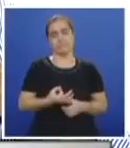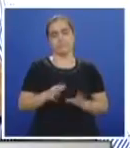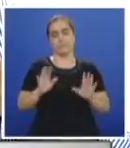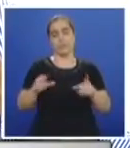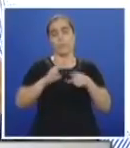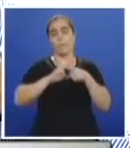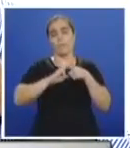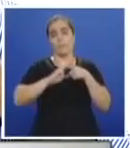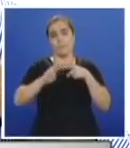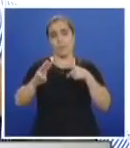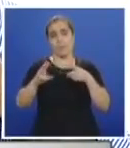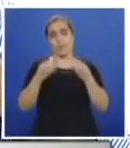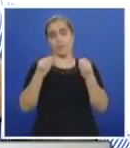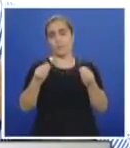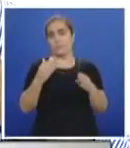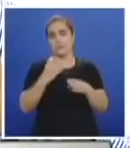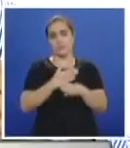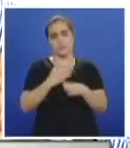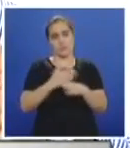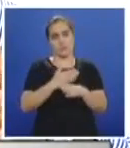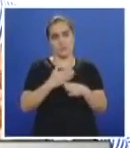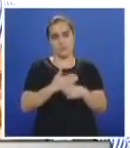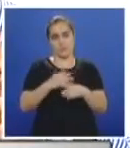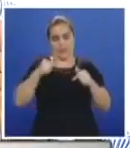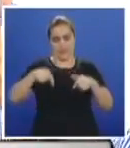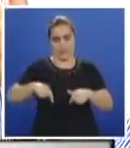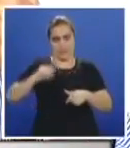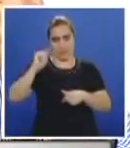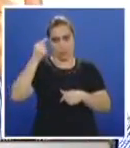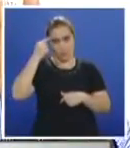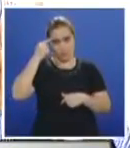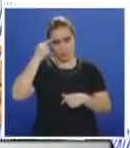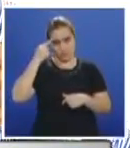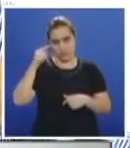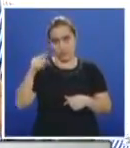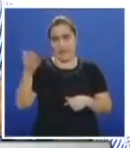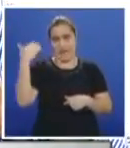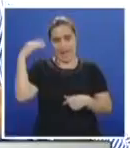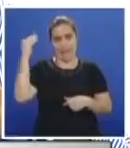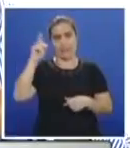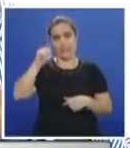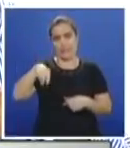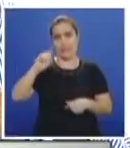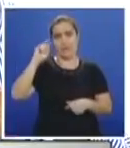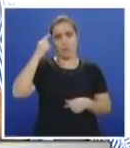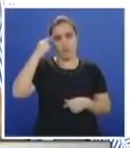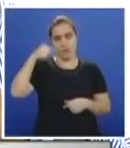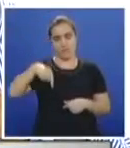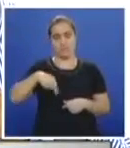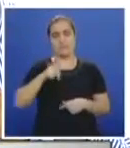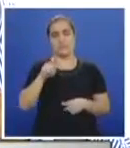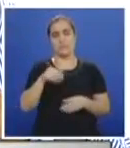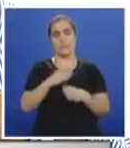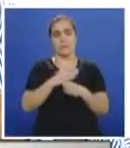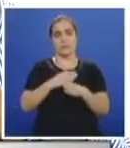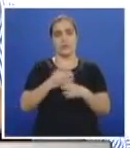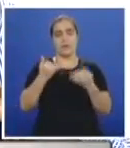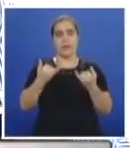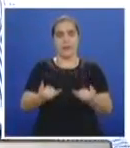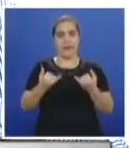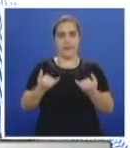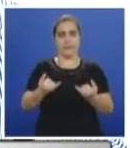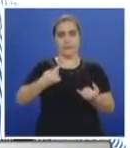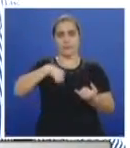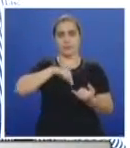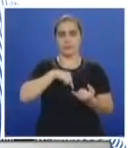dudas, ha tenido muchos tropiezos. Y no de este gobierno, de todos los gobiernos anteriores. En este gobierno le hemos metido